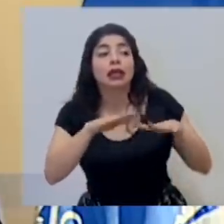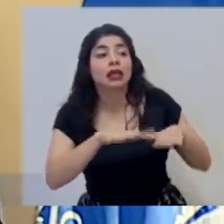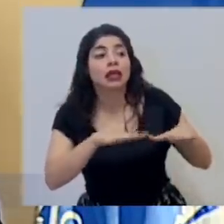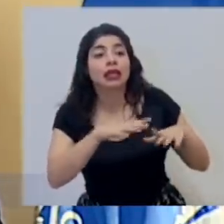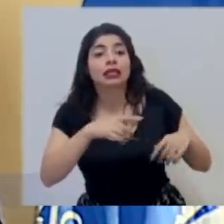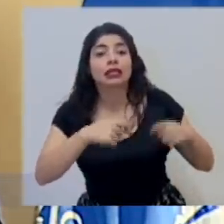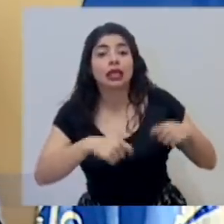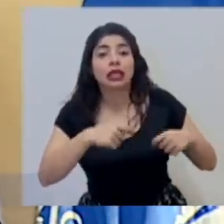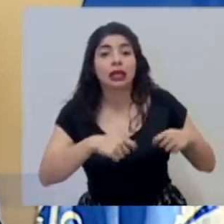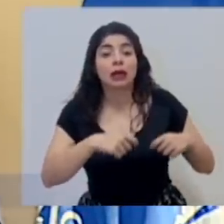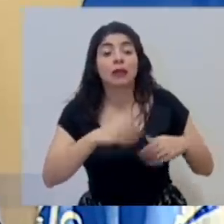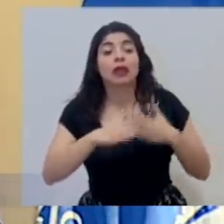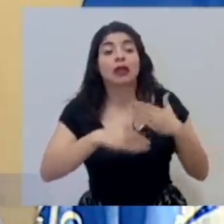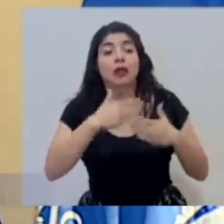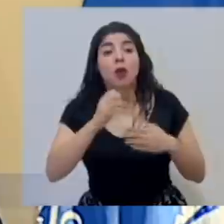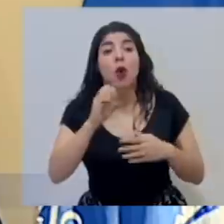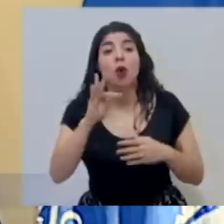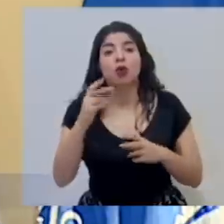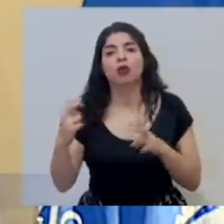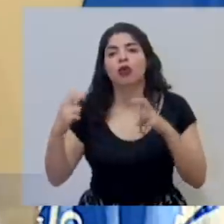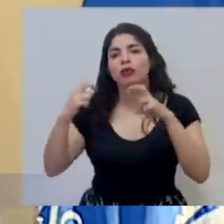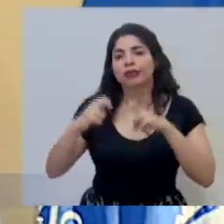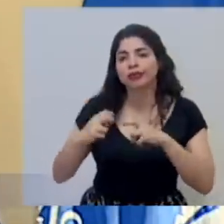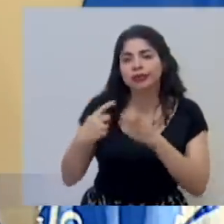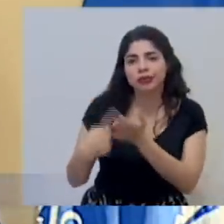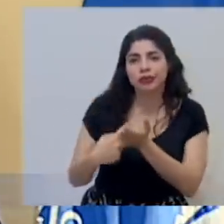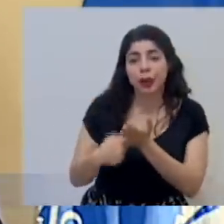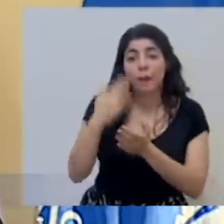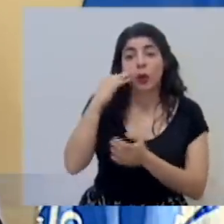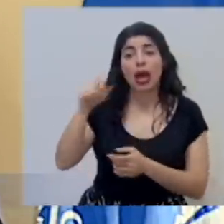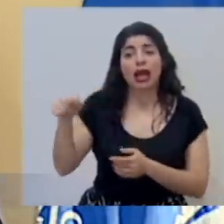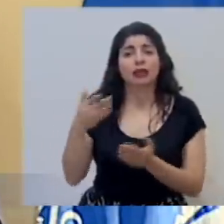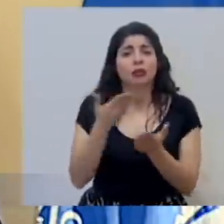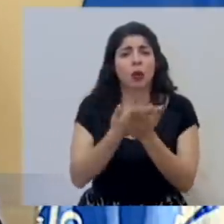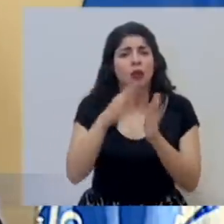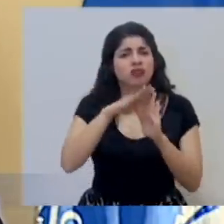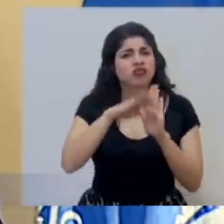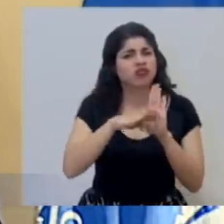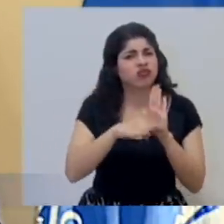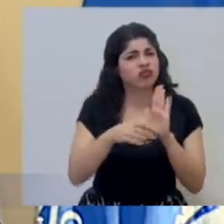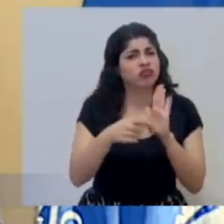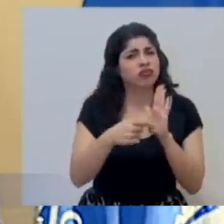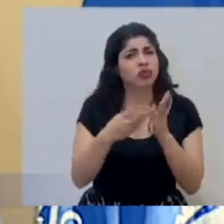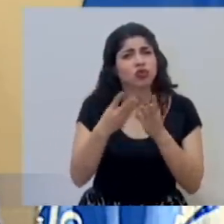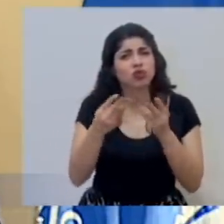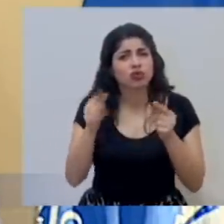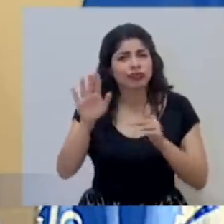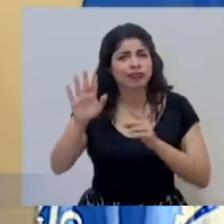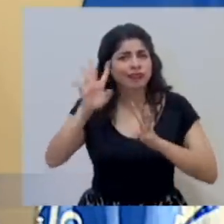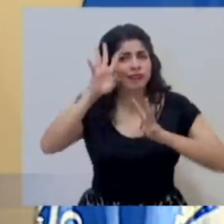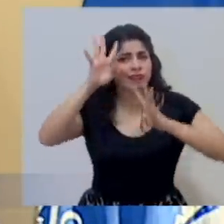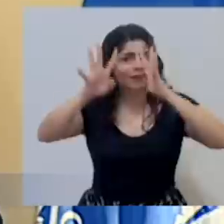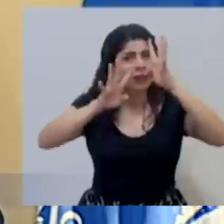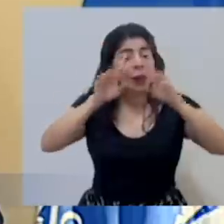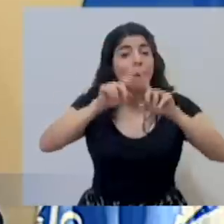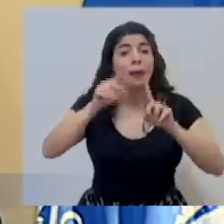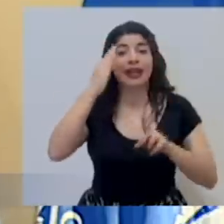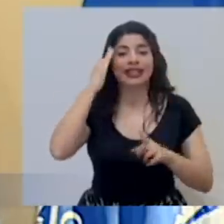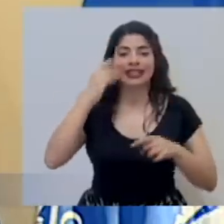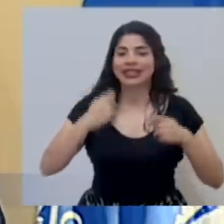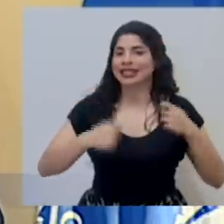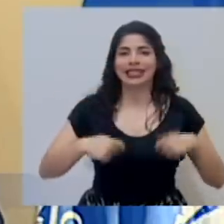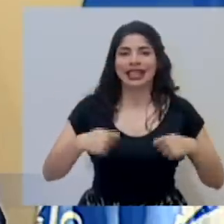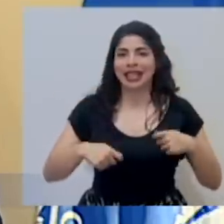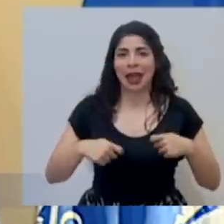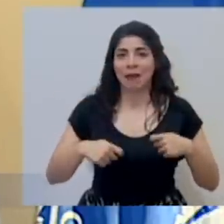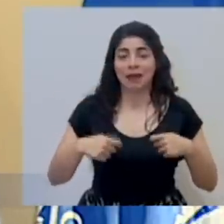ocurra en septiembre, podemos sentarnos a valorar porque ellos han propuesto protocolos muy estrictos con soluciones muy innovadoras, pero sabemos que septiembre no